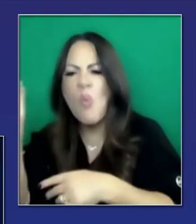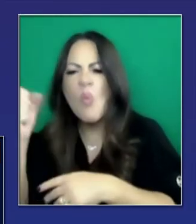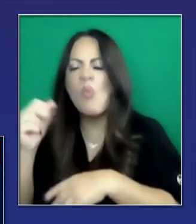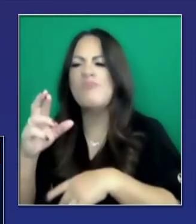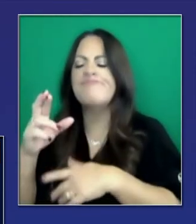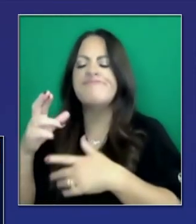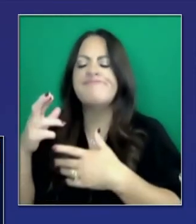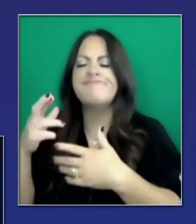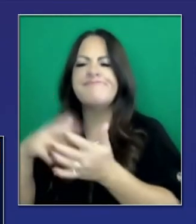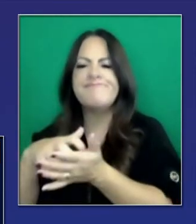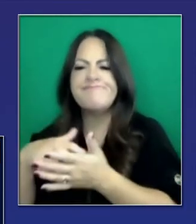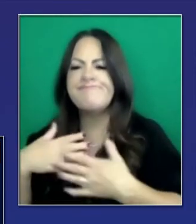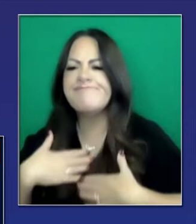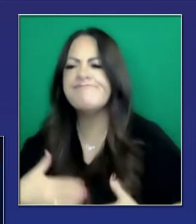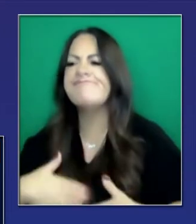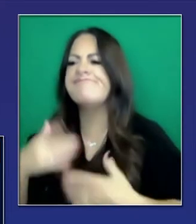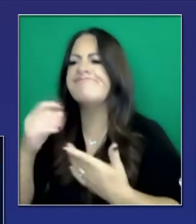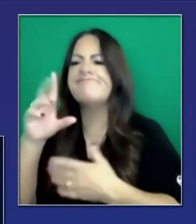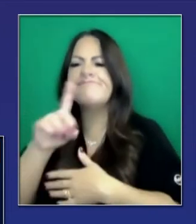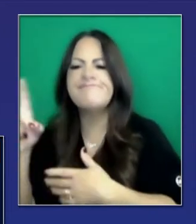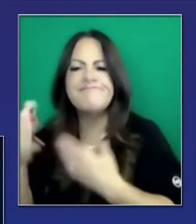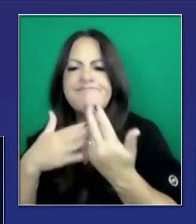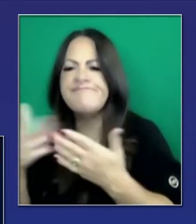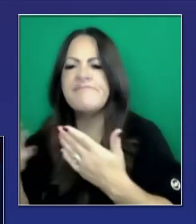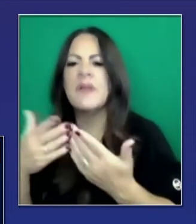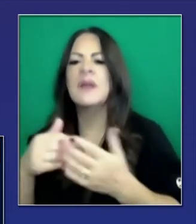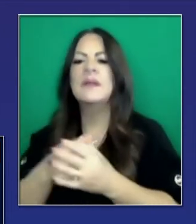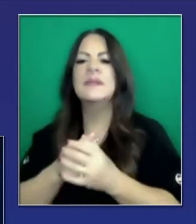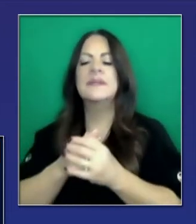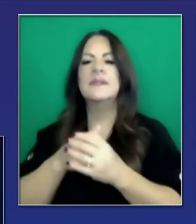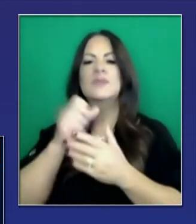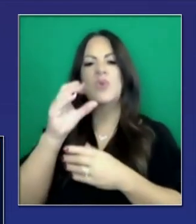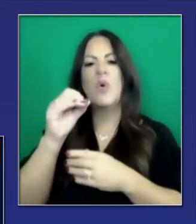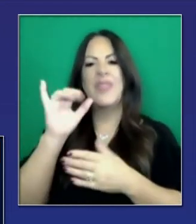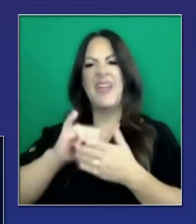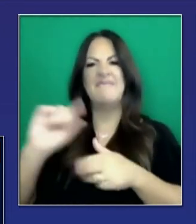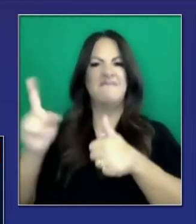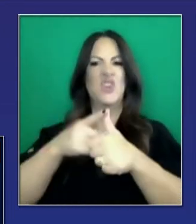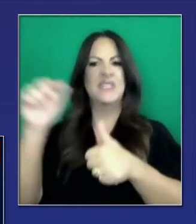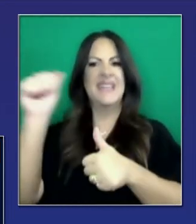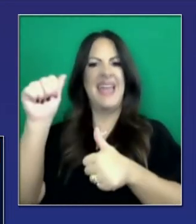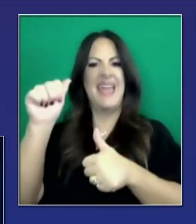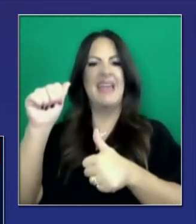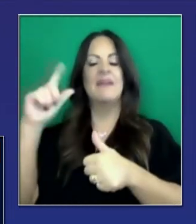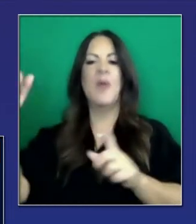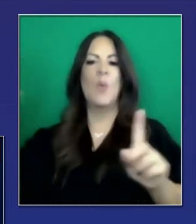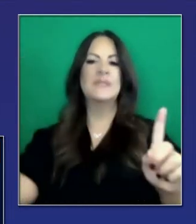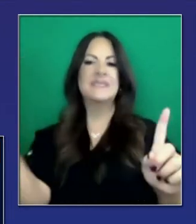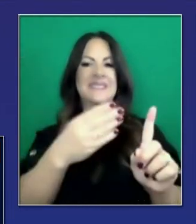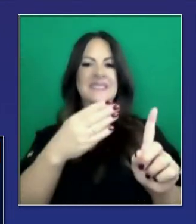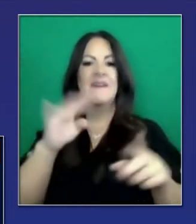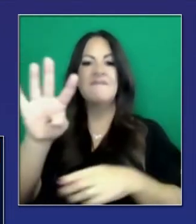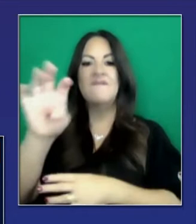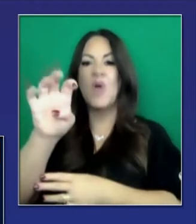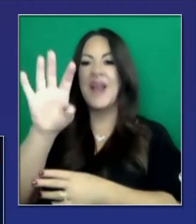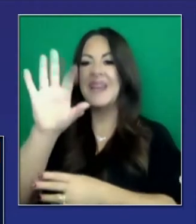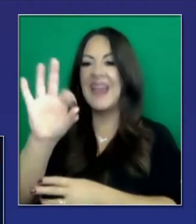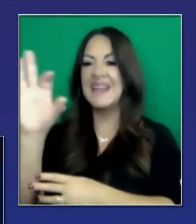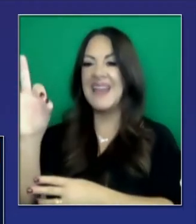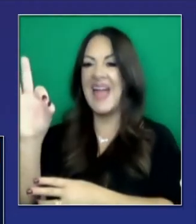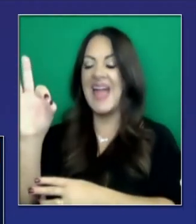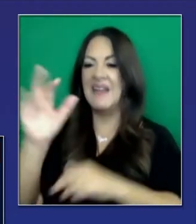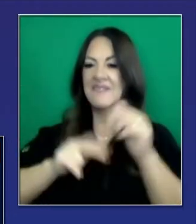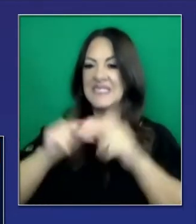cuidado de enfermería especializada. Y esos estarán avanzando. Aquí ven cómo se desglosa